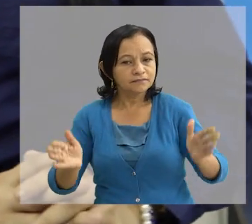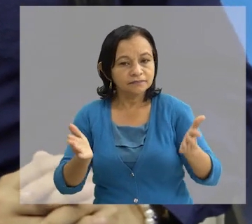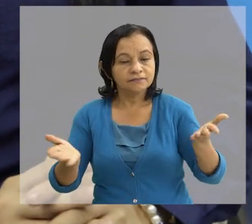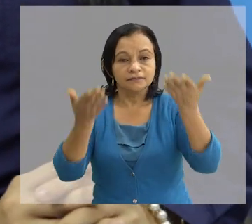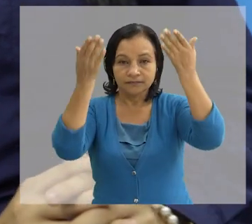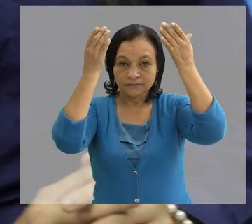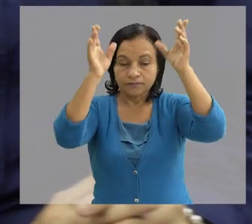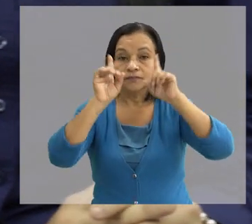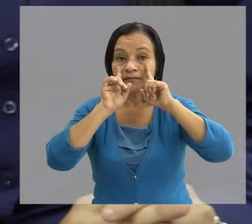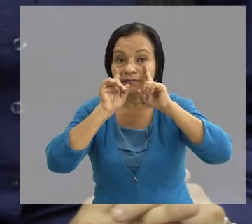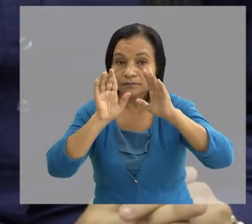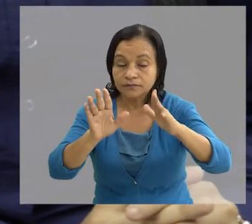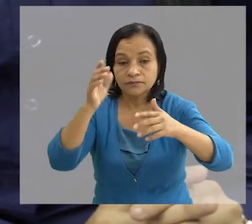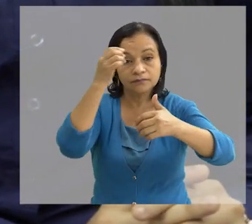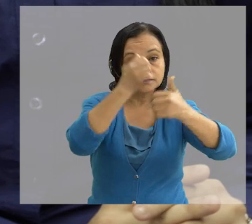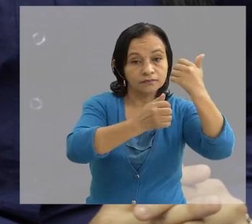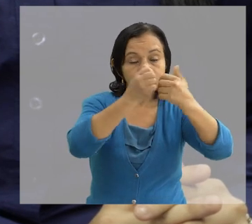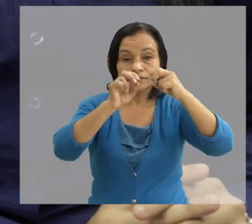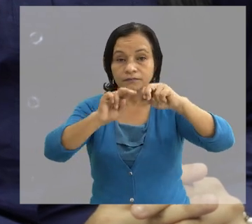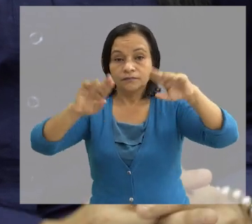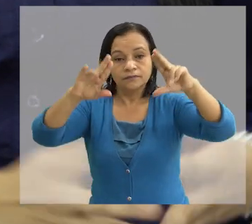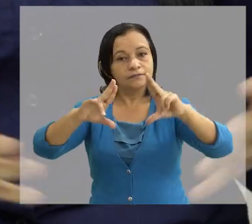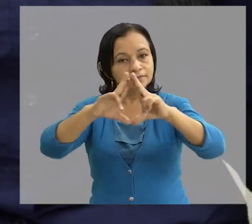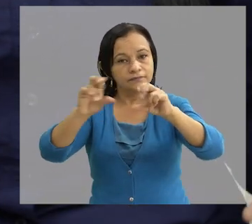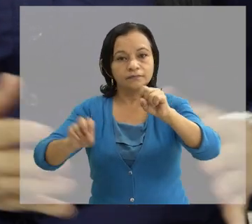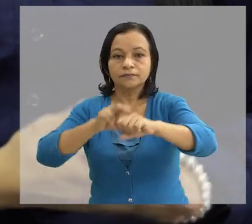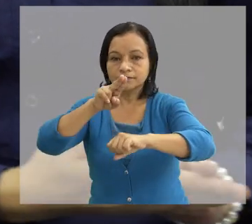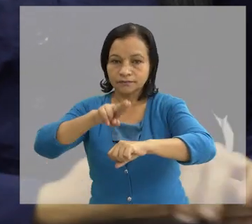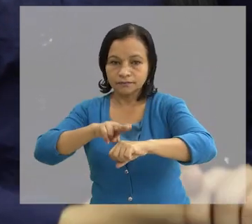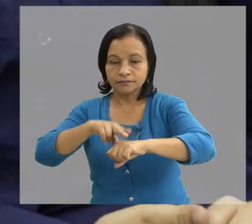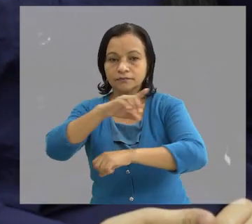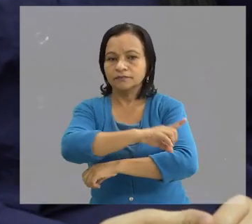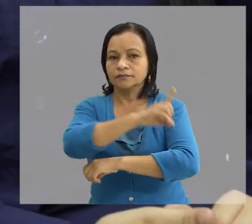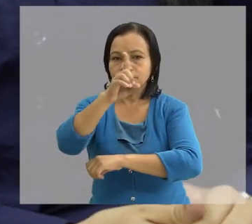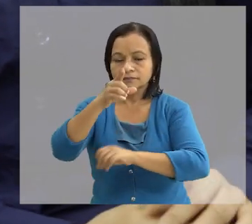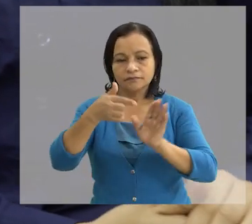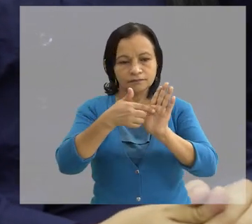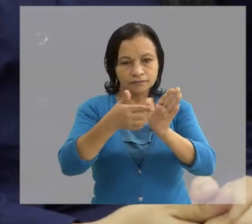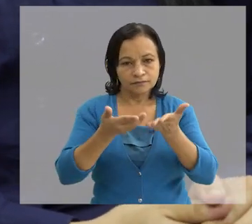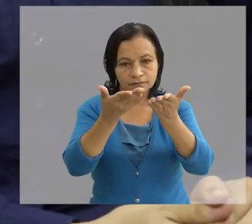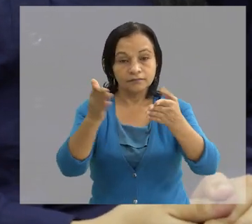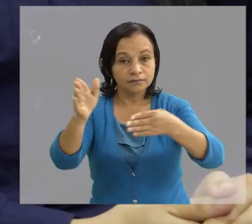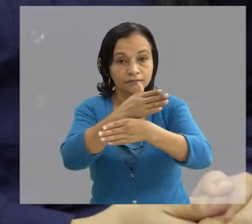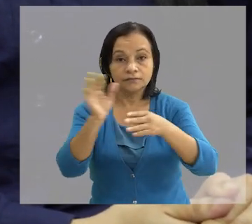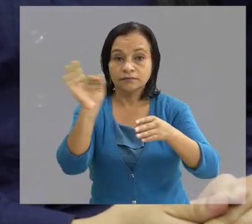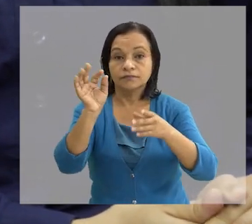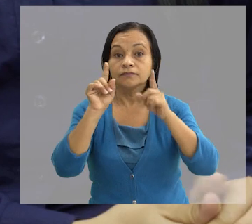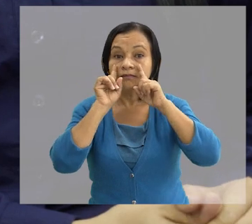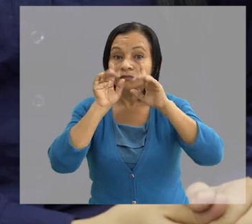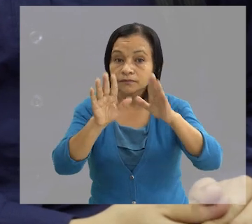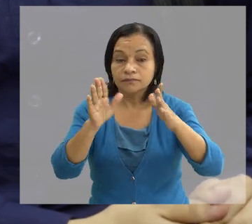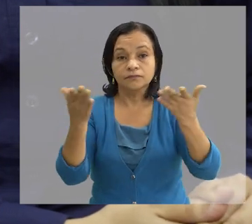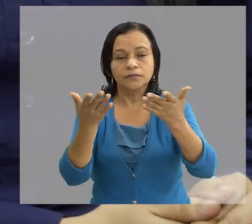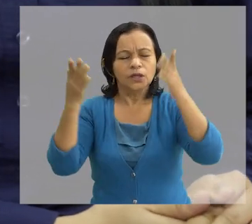de una cultura de prevención de desastres a nivel nacional. Hoy estaremos presentándole una serie de medidas preventivas